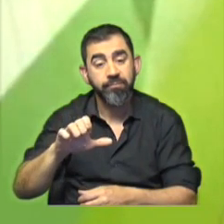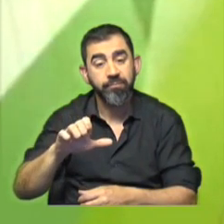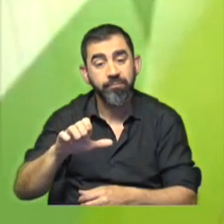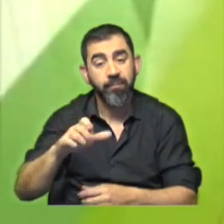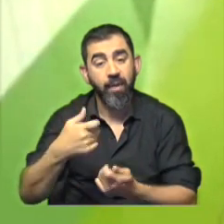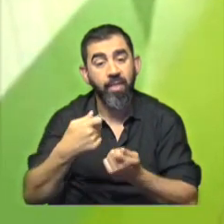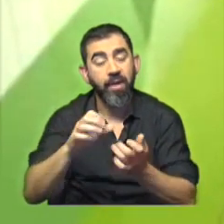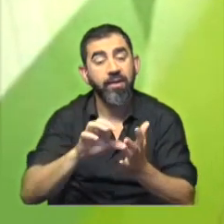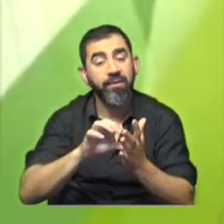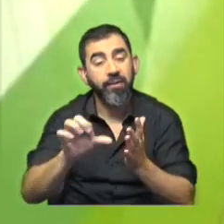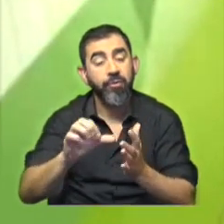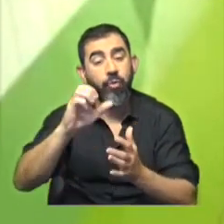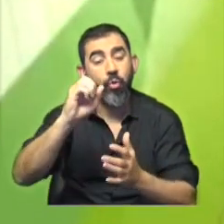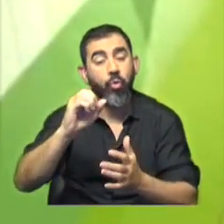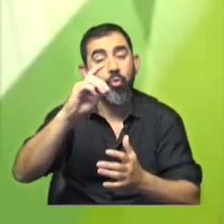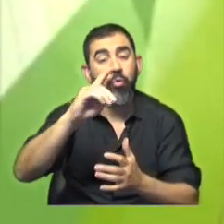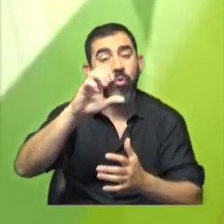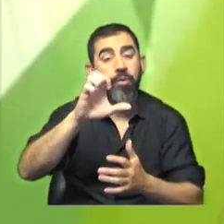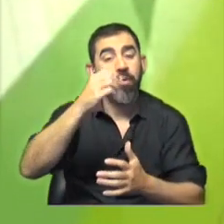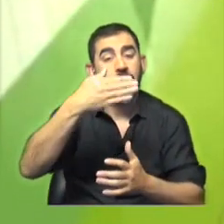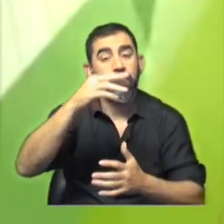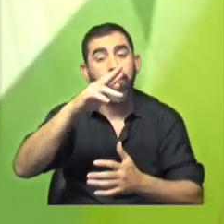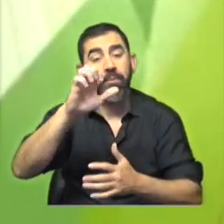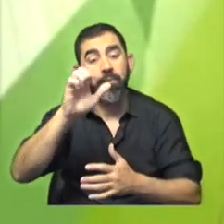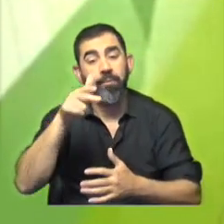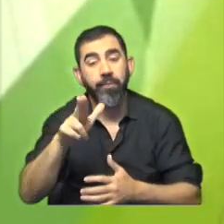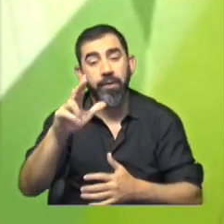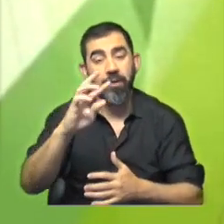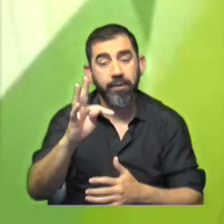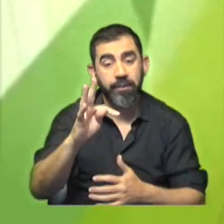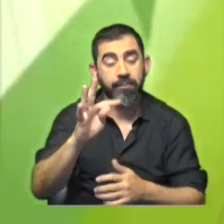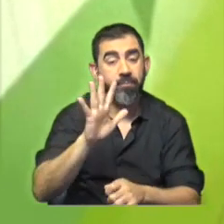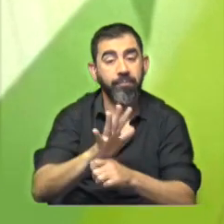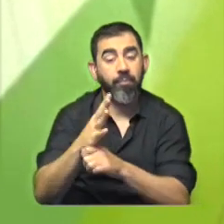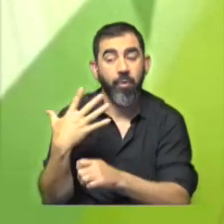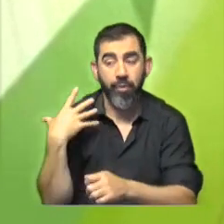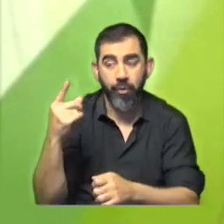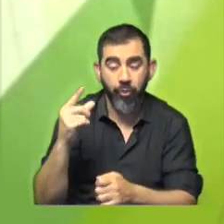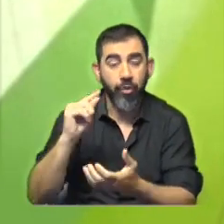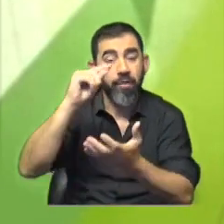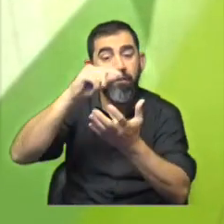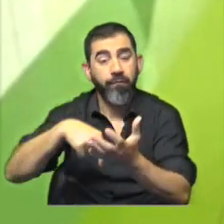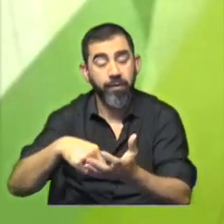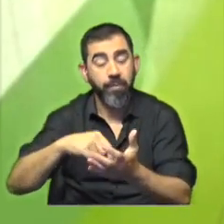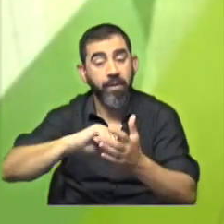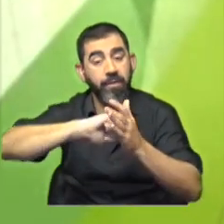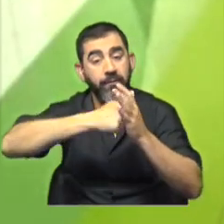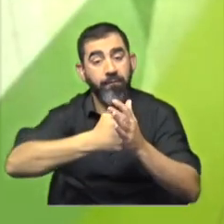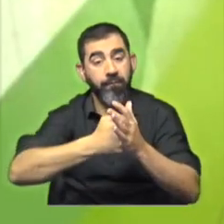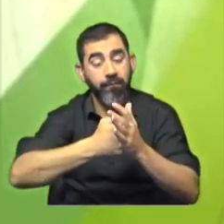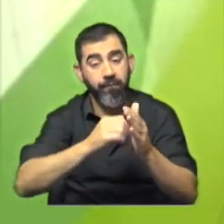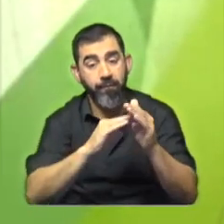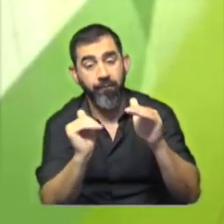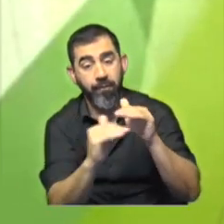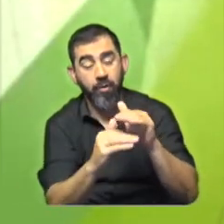brindó servicios a Odebrecht, préstandole el servicio de aparecer como directores y como firmantes de la cuenta bancaria que